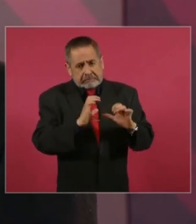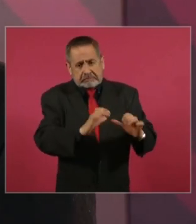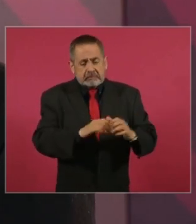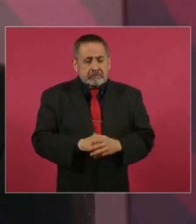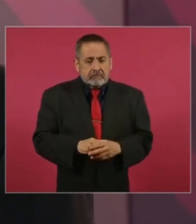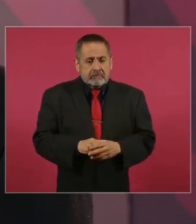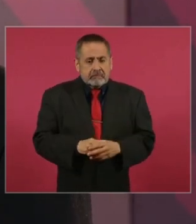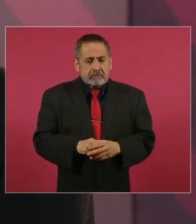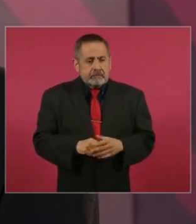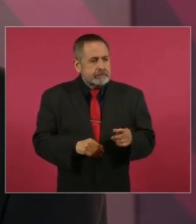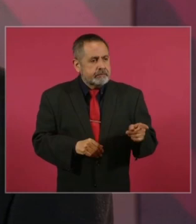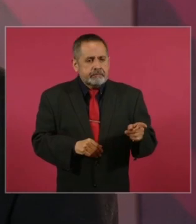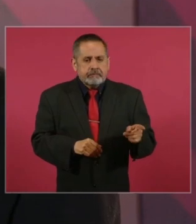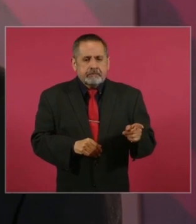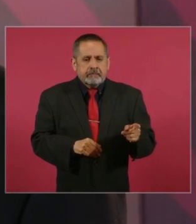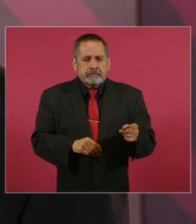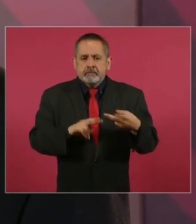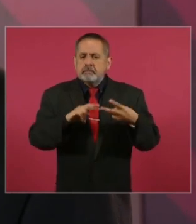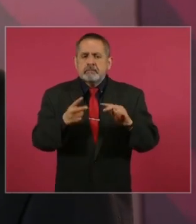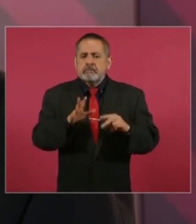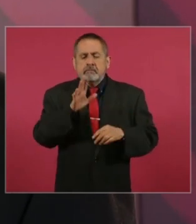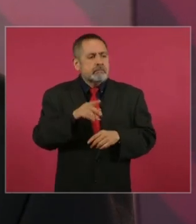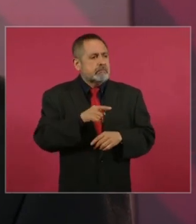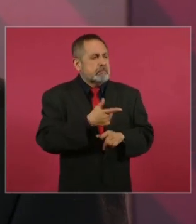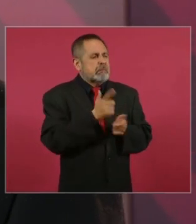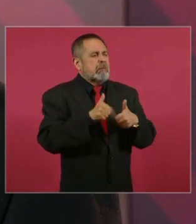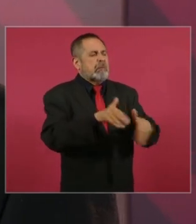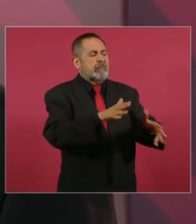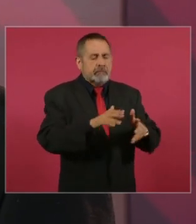libérenlos.